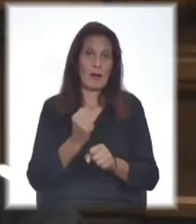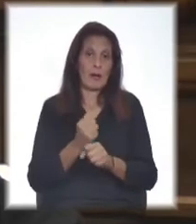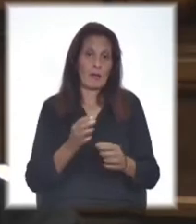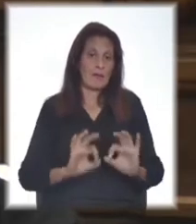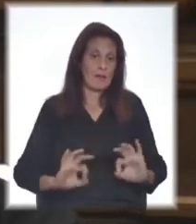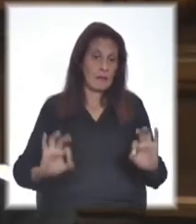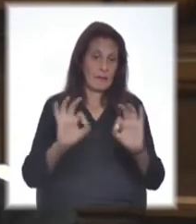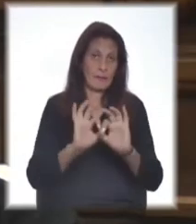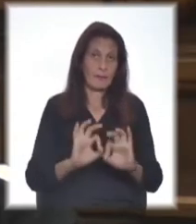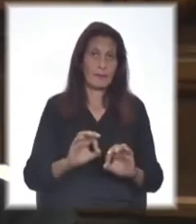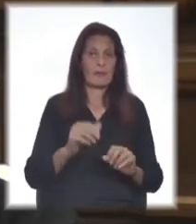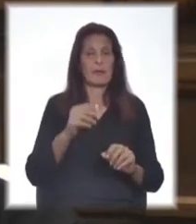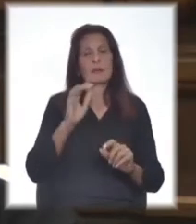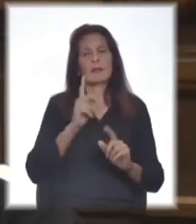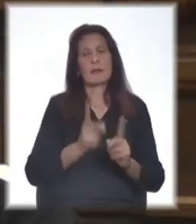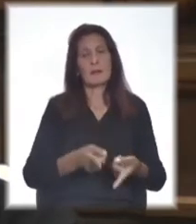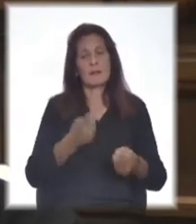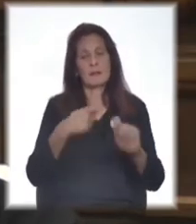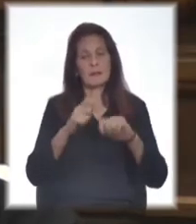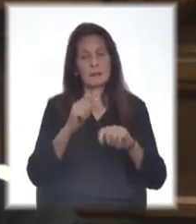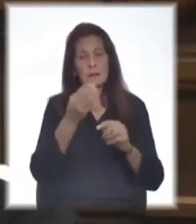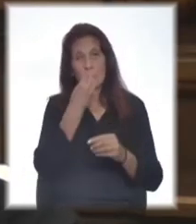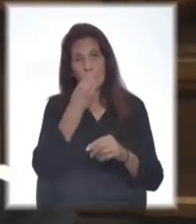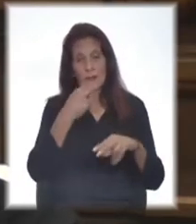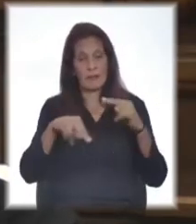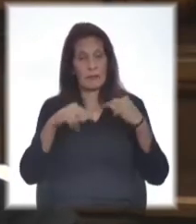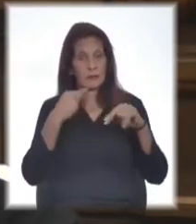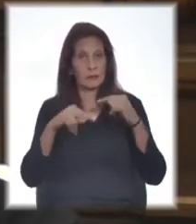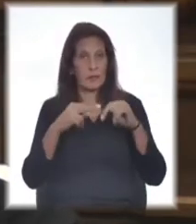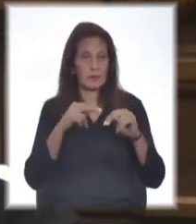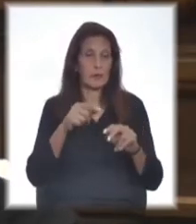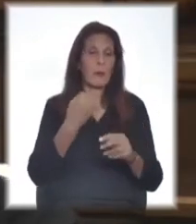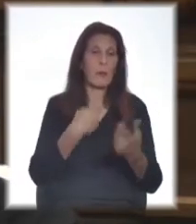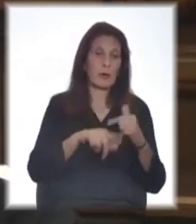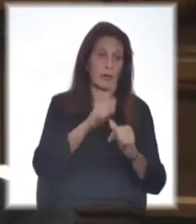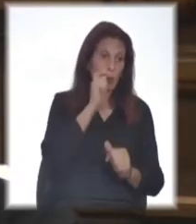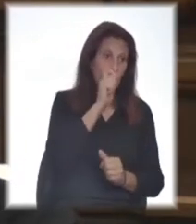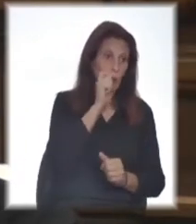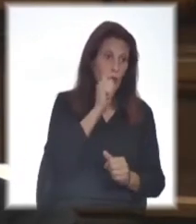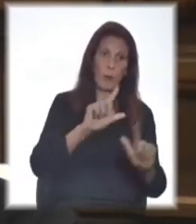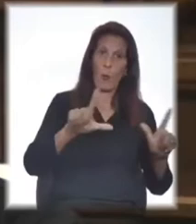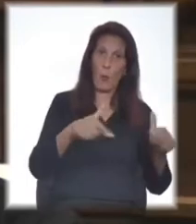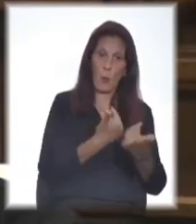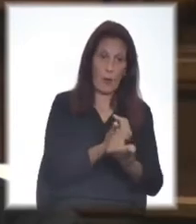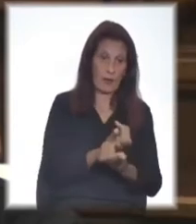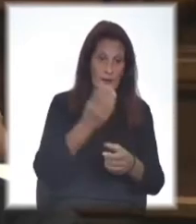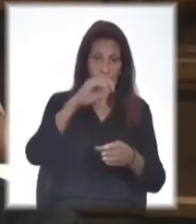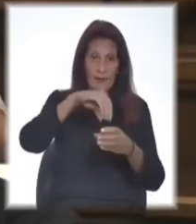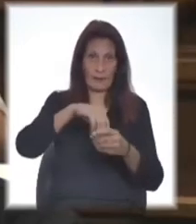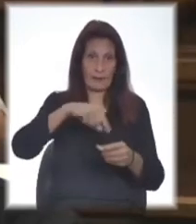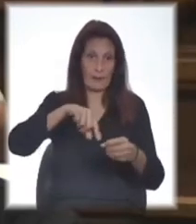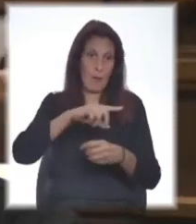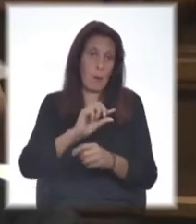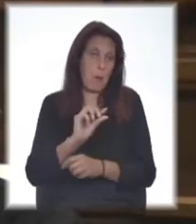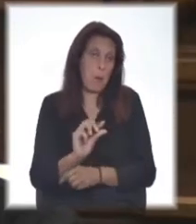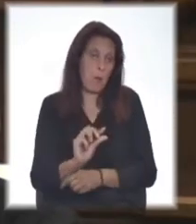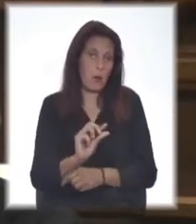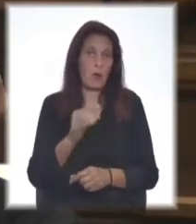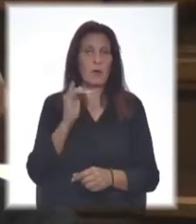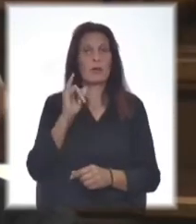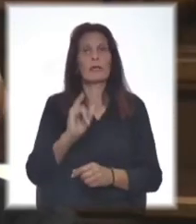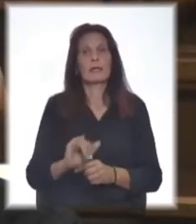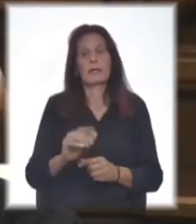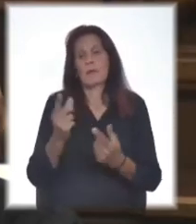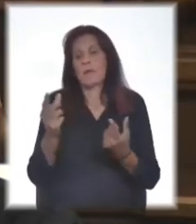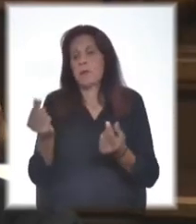trabajo. También los gastronómicos, sumamente preocupados, porque sin turismo extranjero, con poco turismo interno y con aforos de